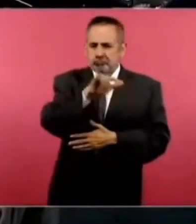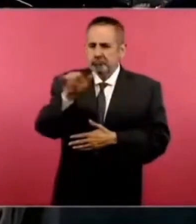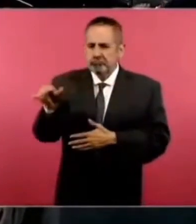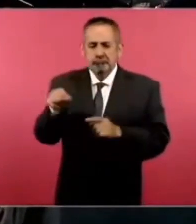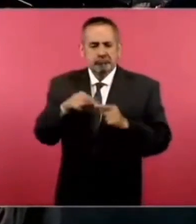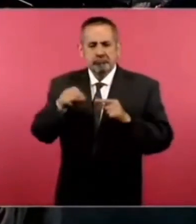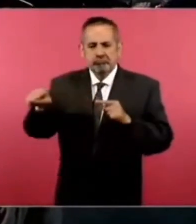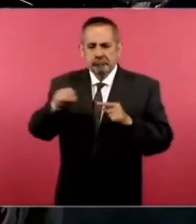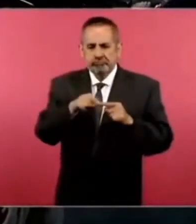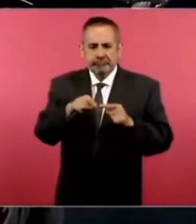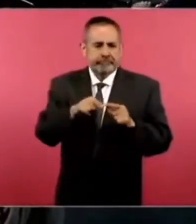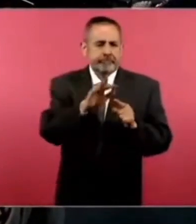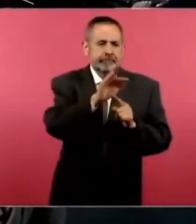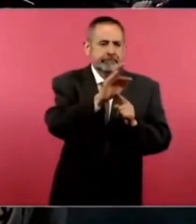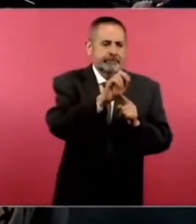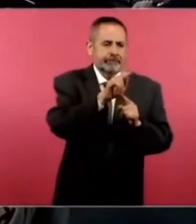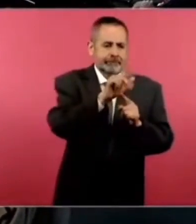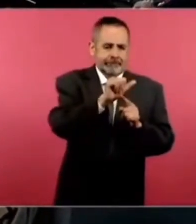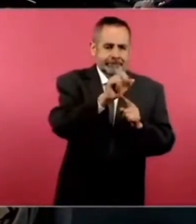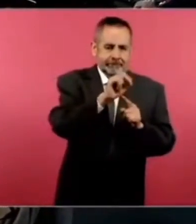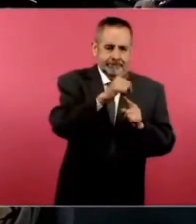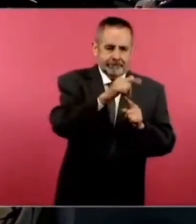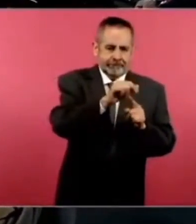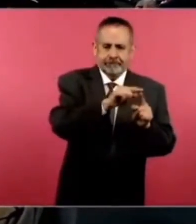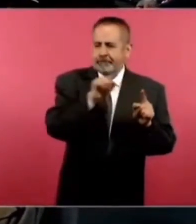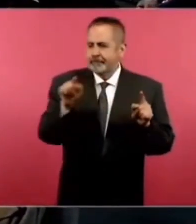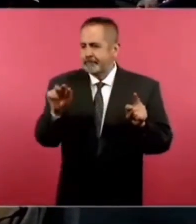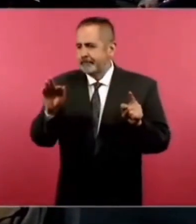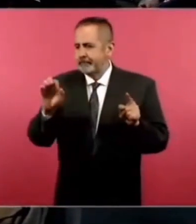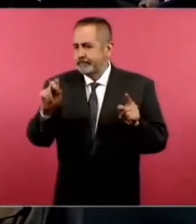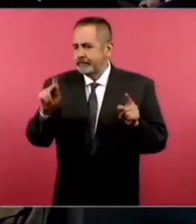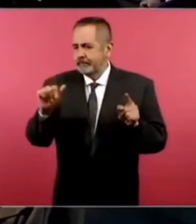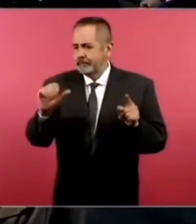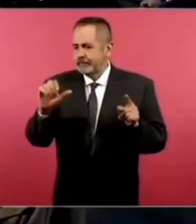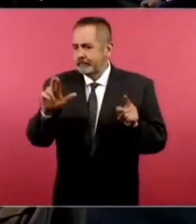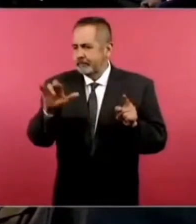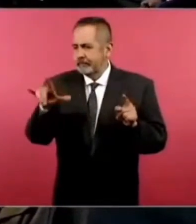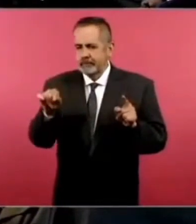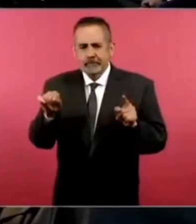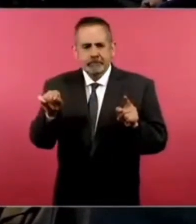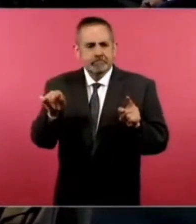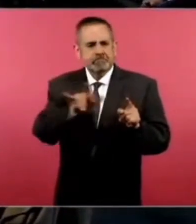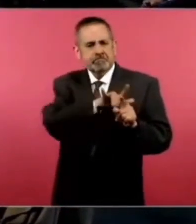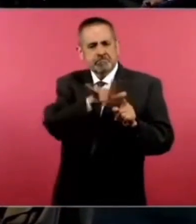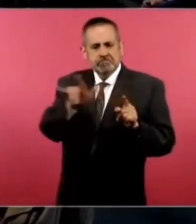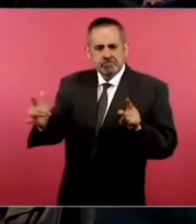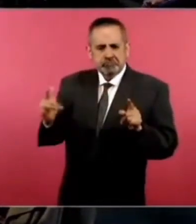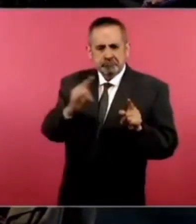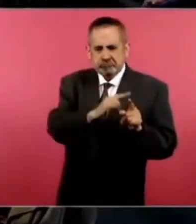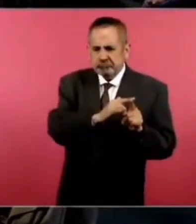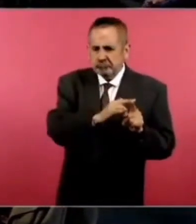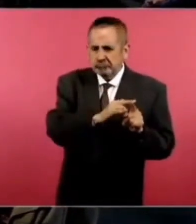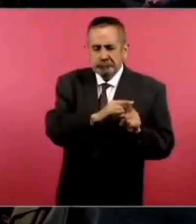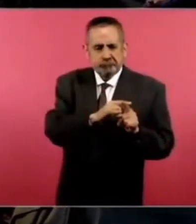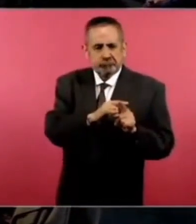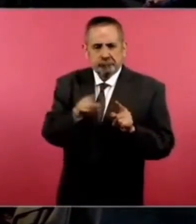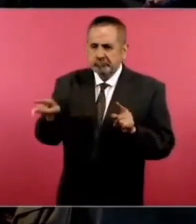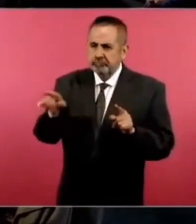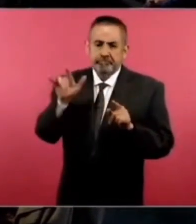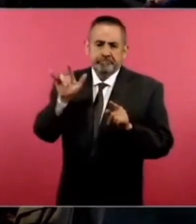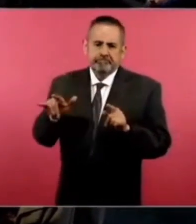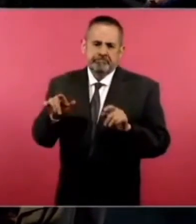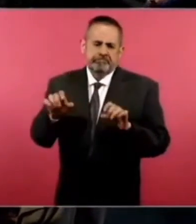al Felipe Carrillo Puerto de Tulum, que es un aeropuerto de